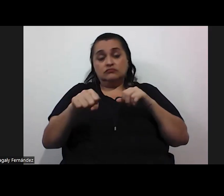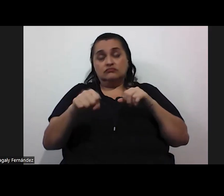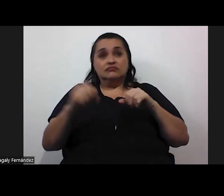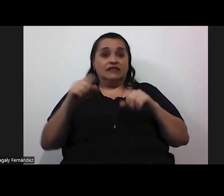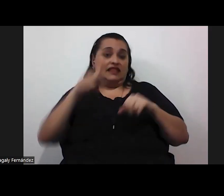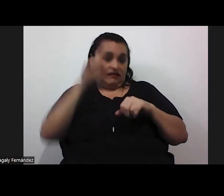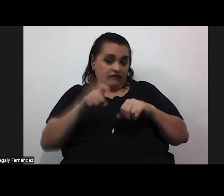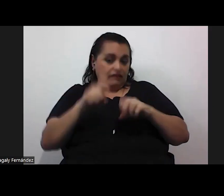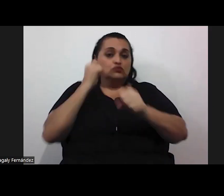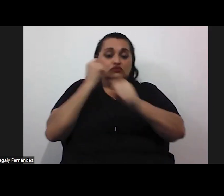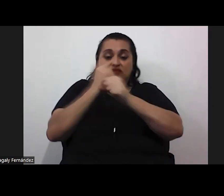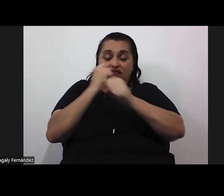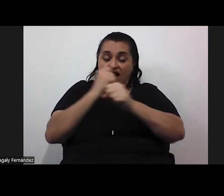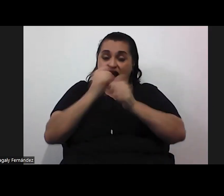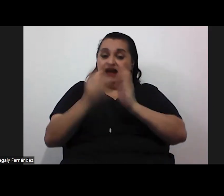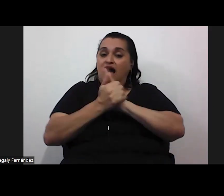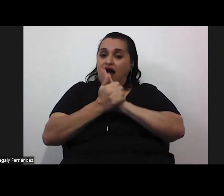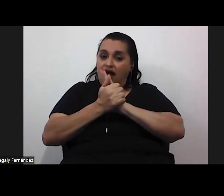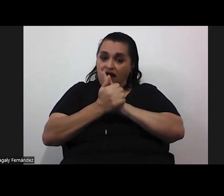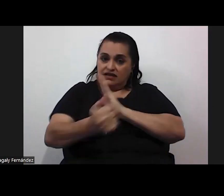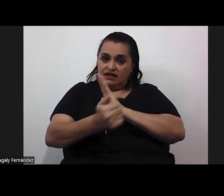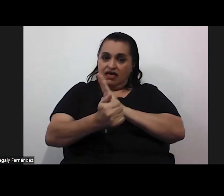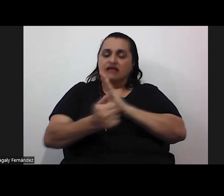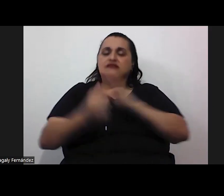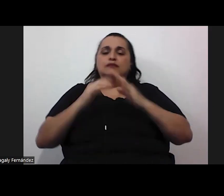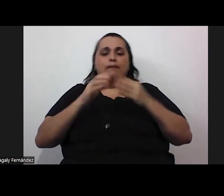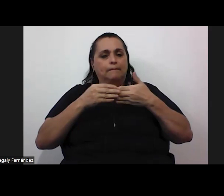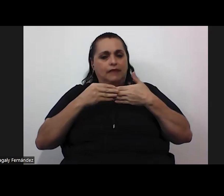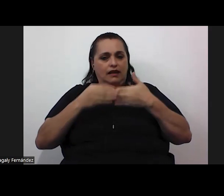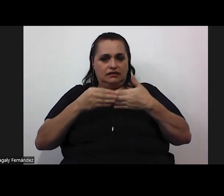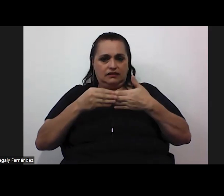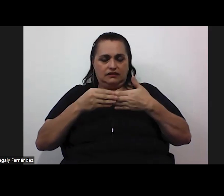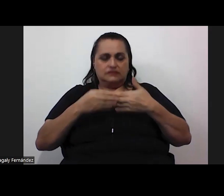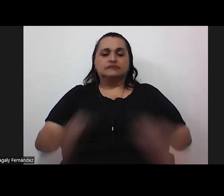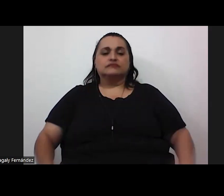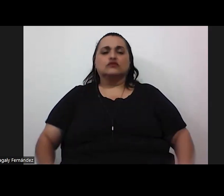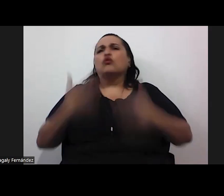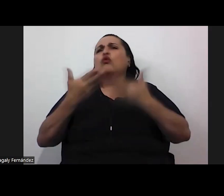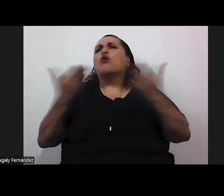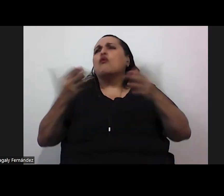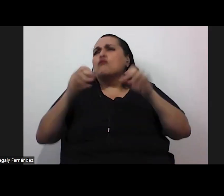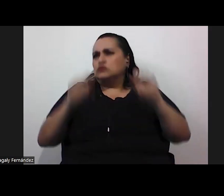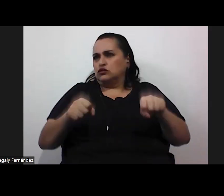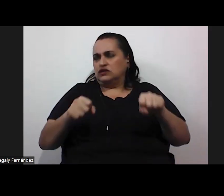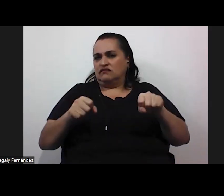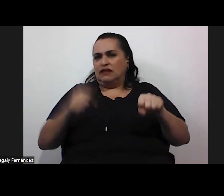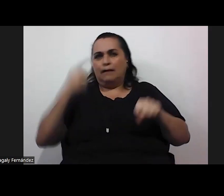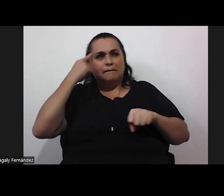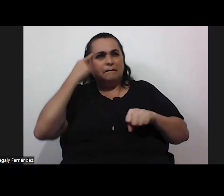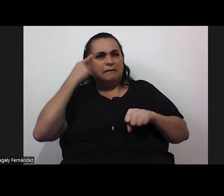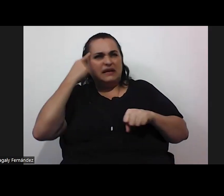trabajar habilidades grandes cómo es posible estos pensamientos